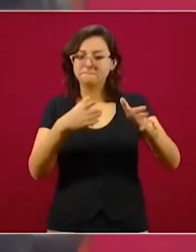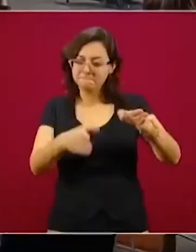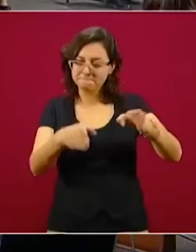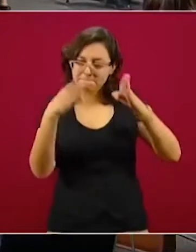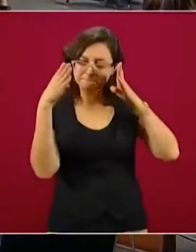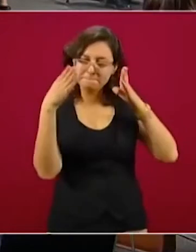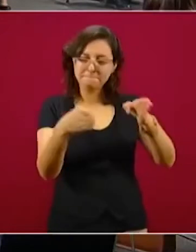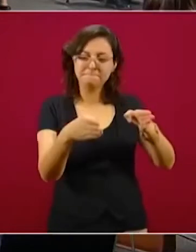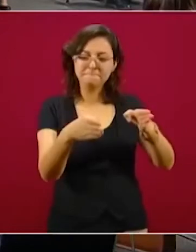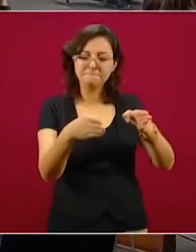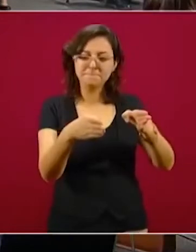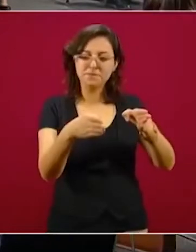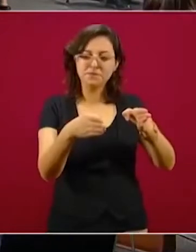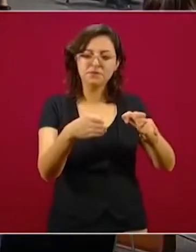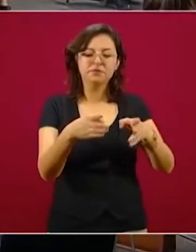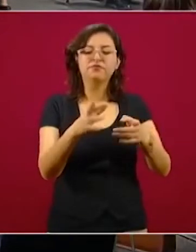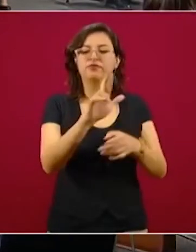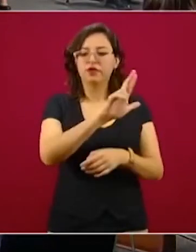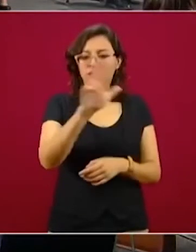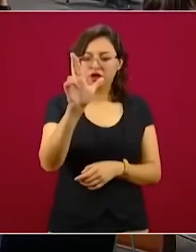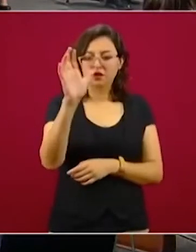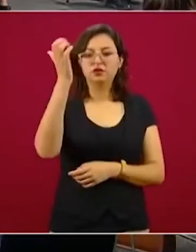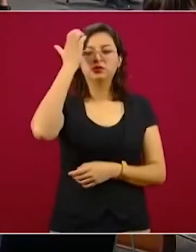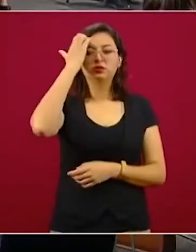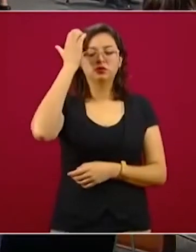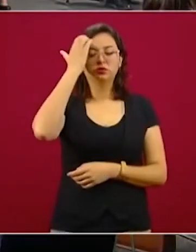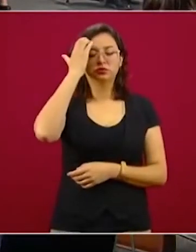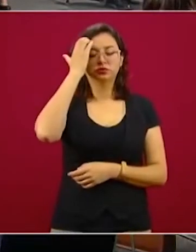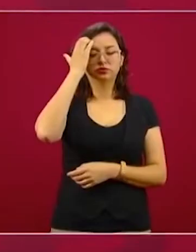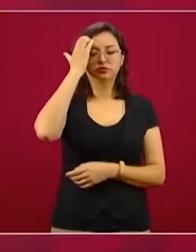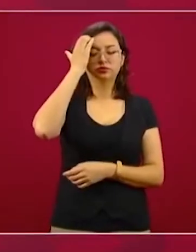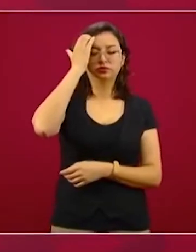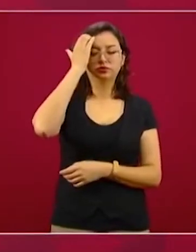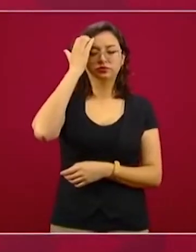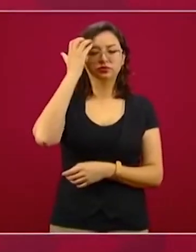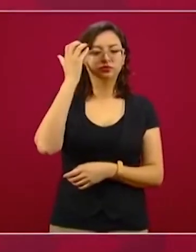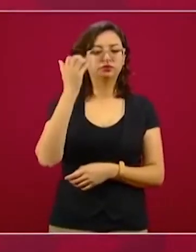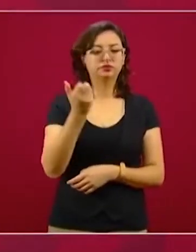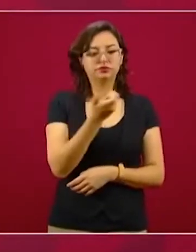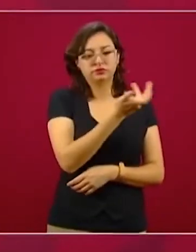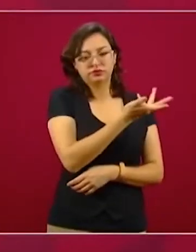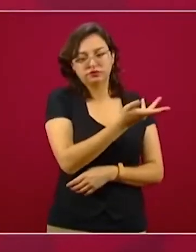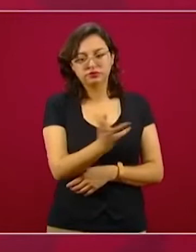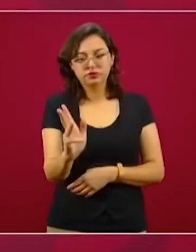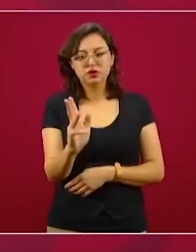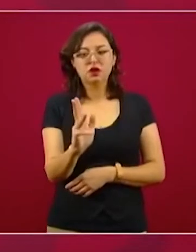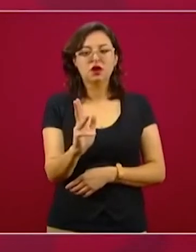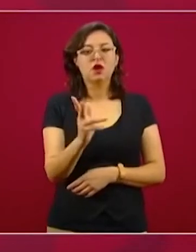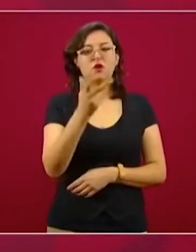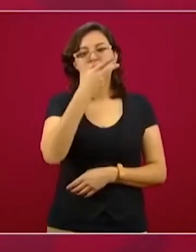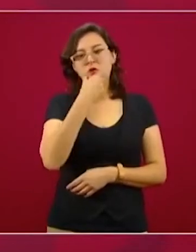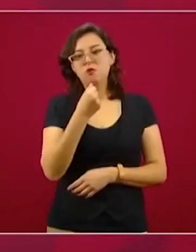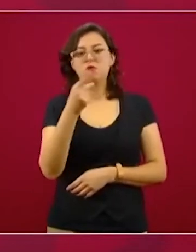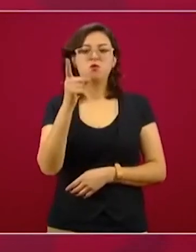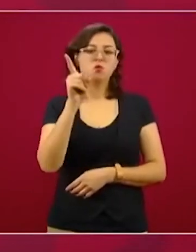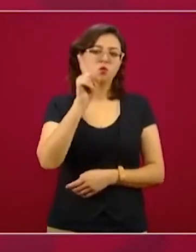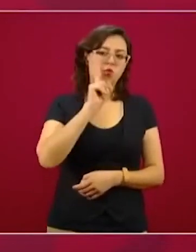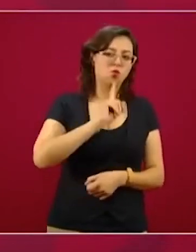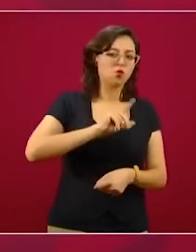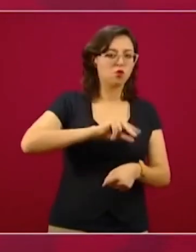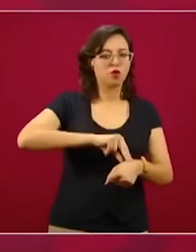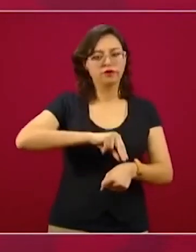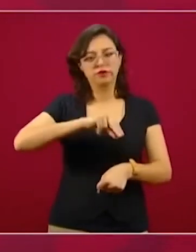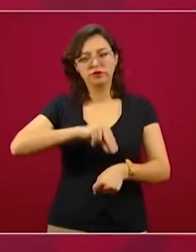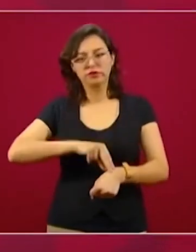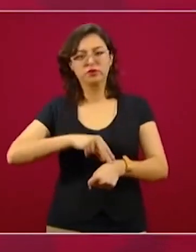a reconocer la entrega de médicos, doctores y